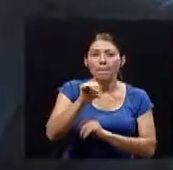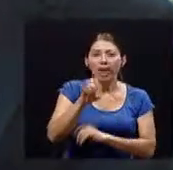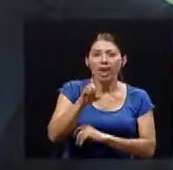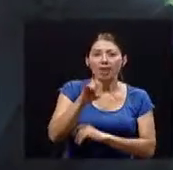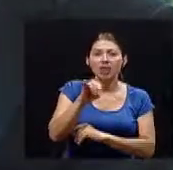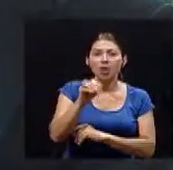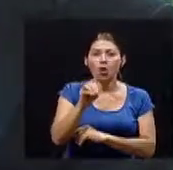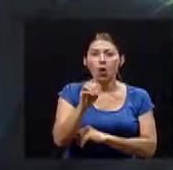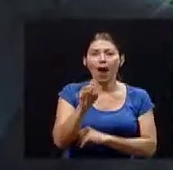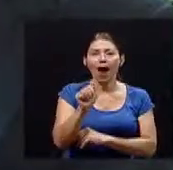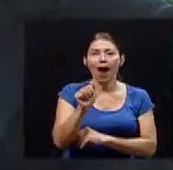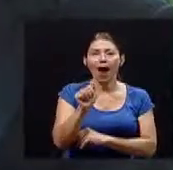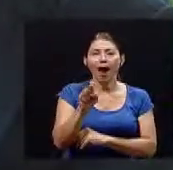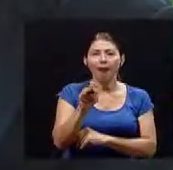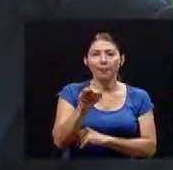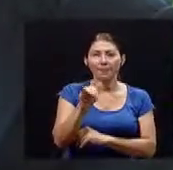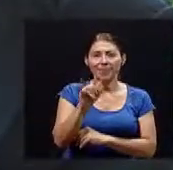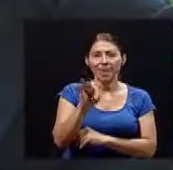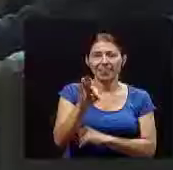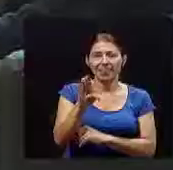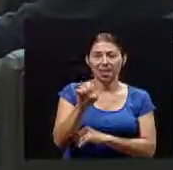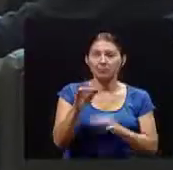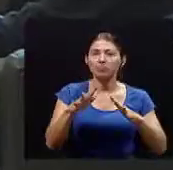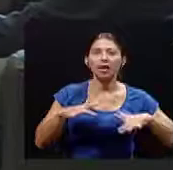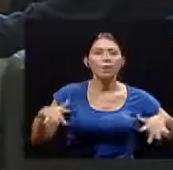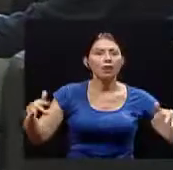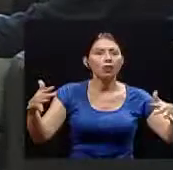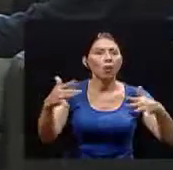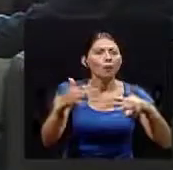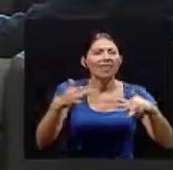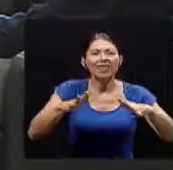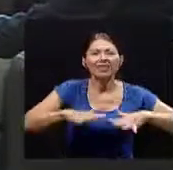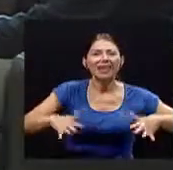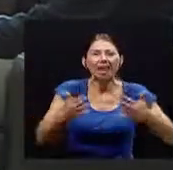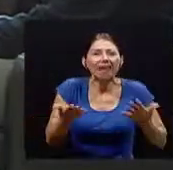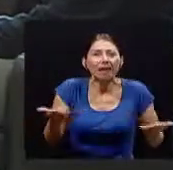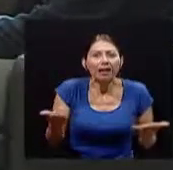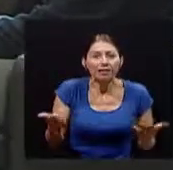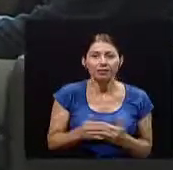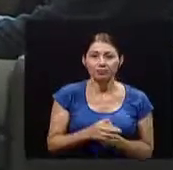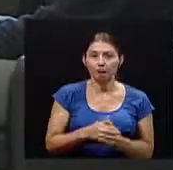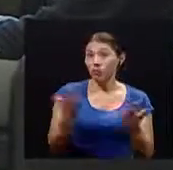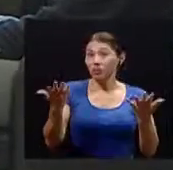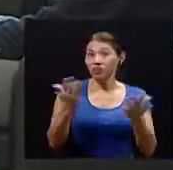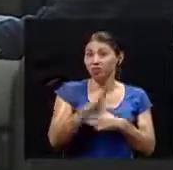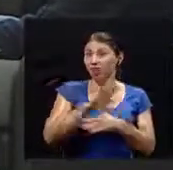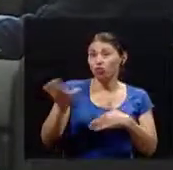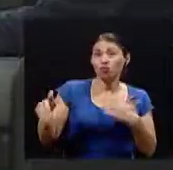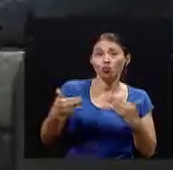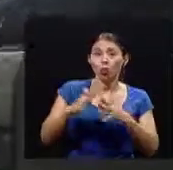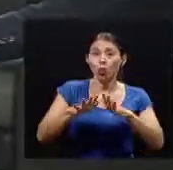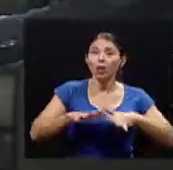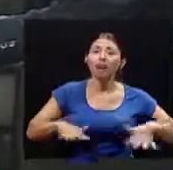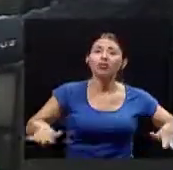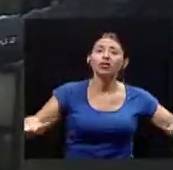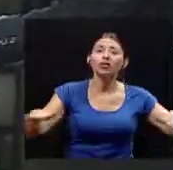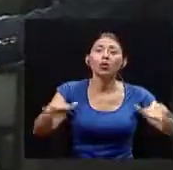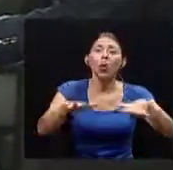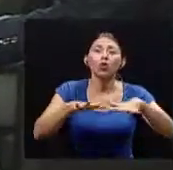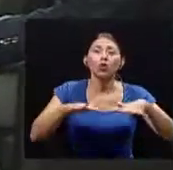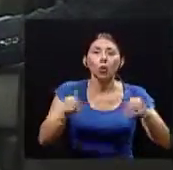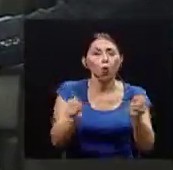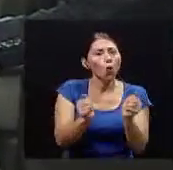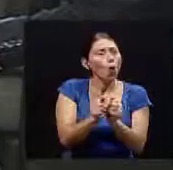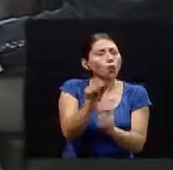integra? Bueno, el medioambiente es todo el entorno con sus